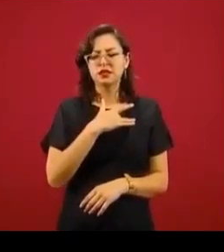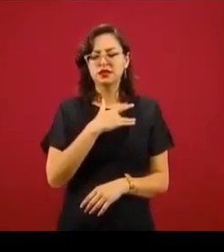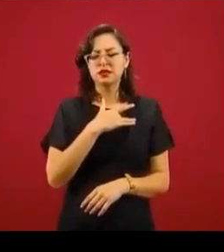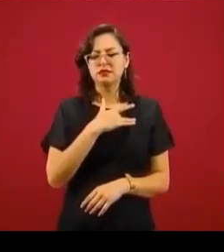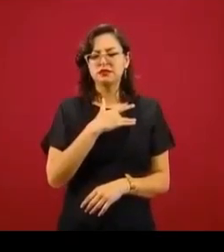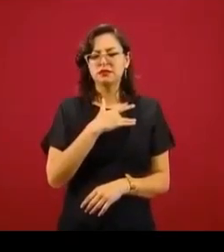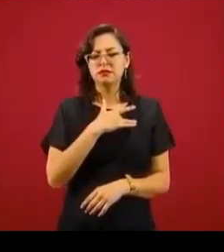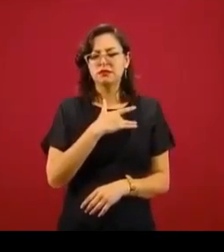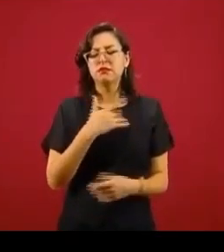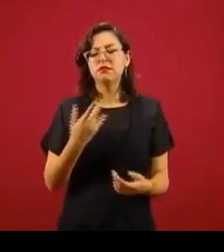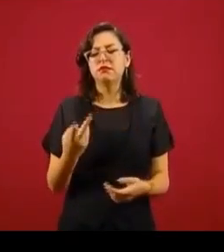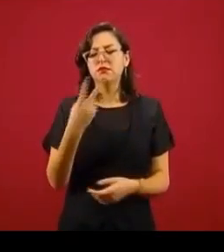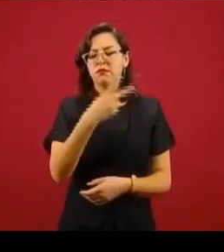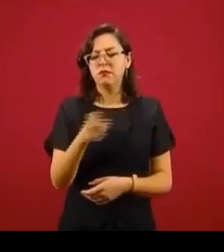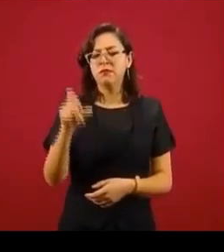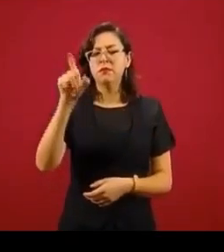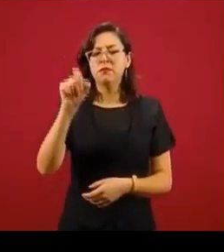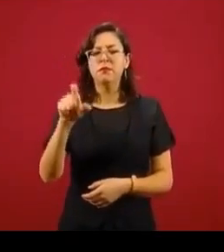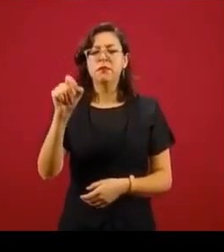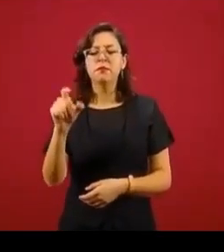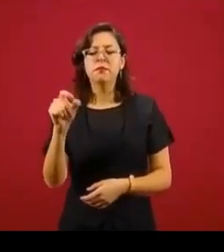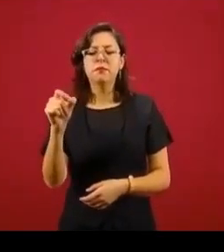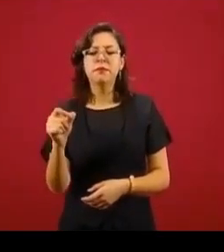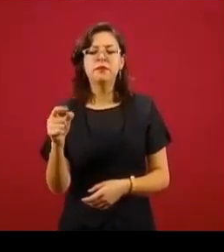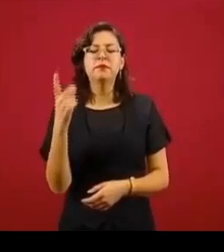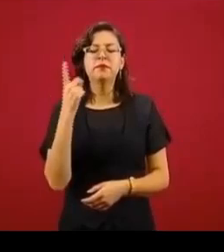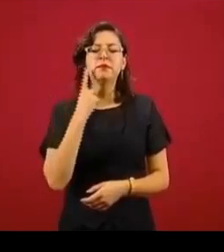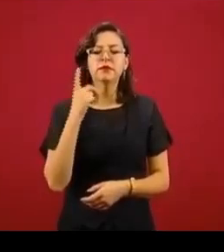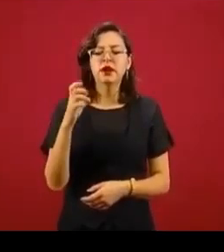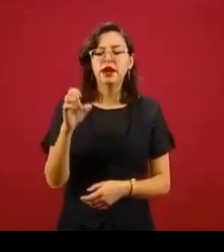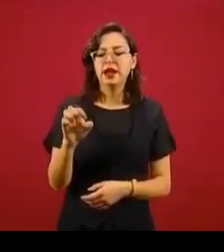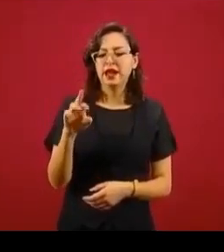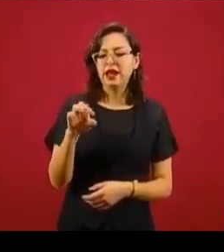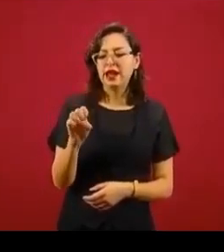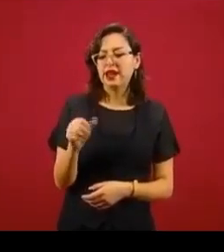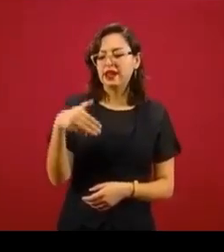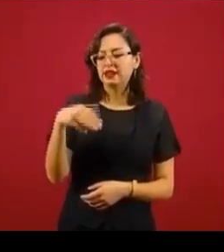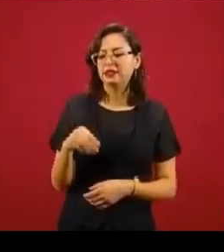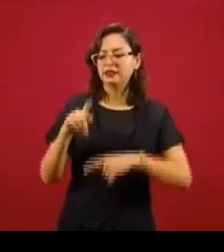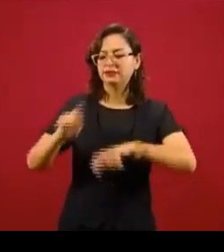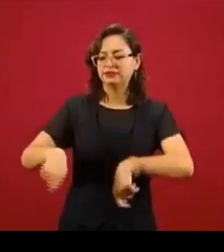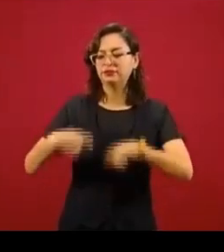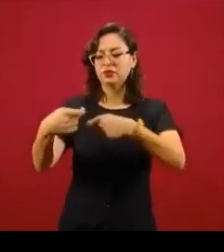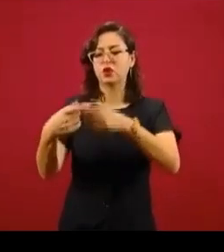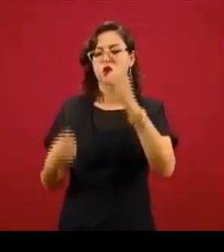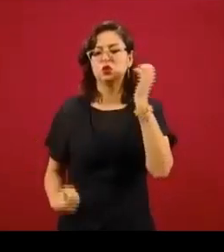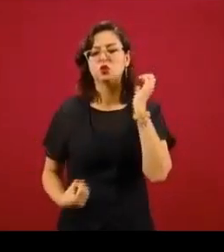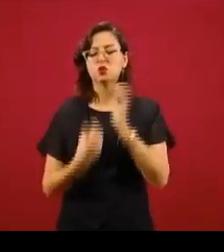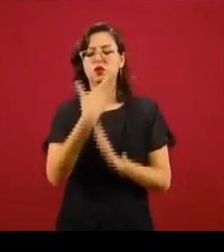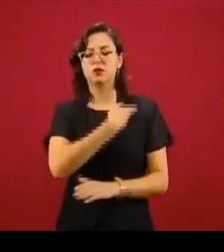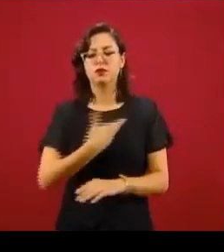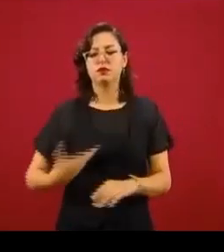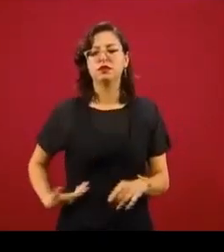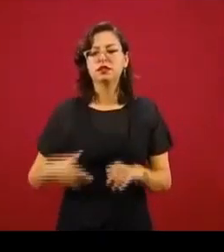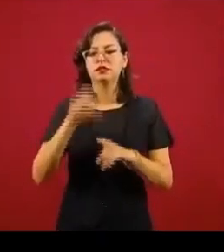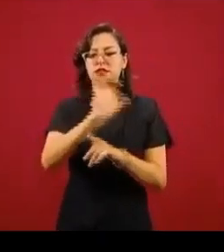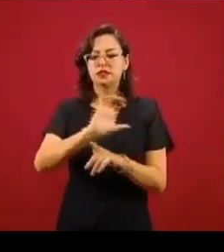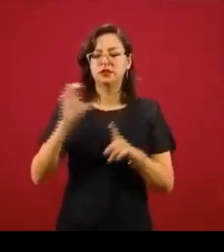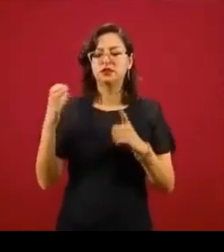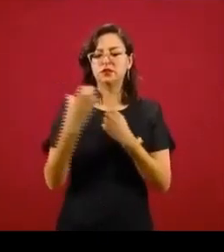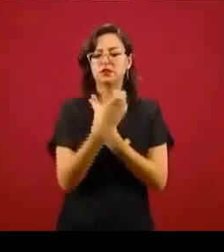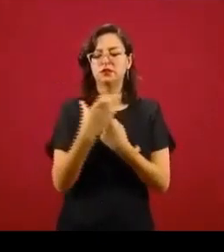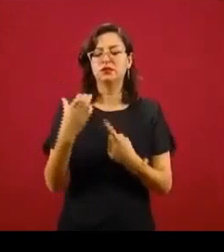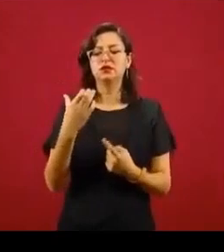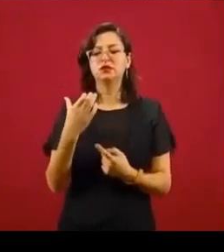por 220 legisladores Erasmo González como nuevo presidente de la Comisión de Presupuesto y Cuenta Pública.